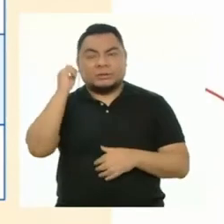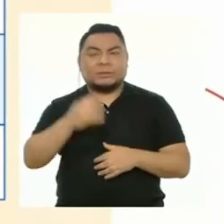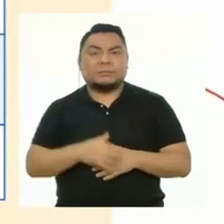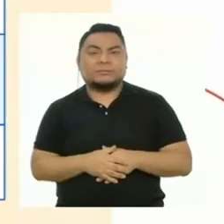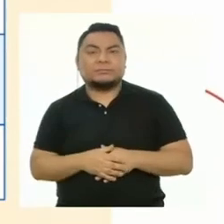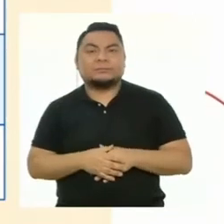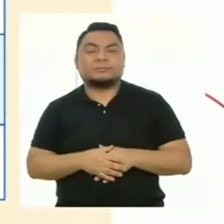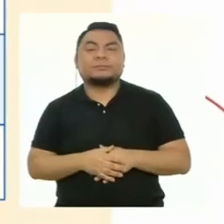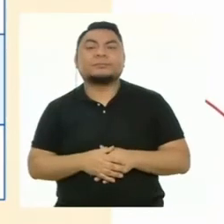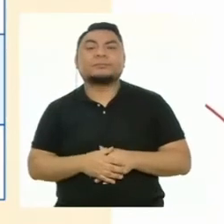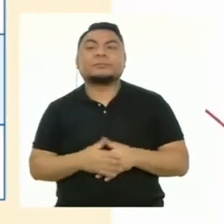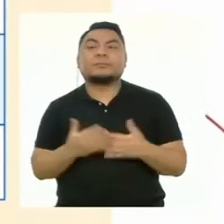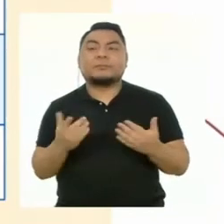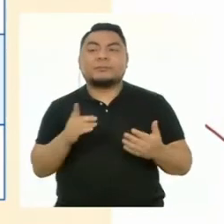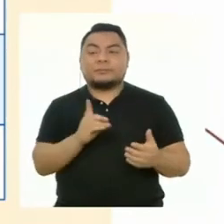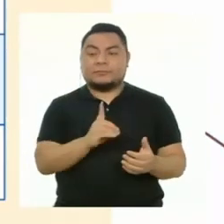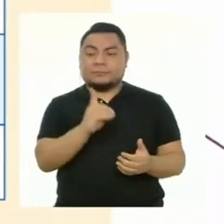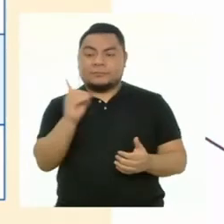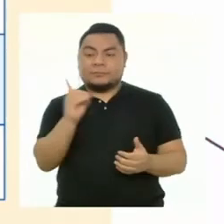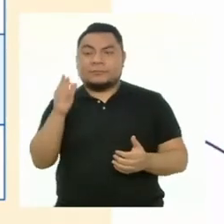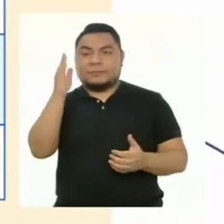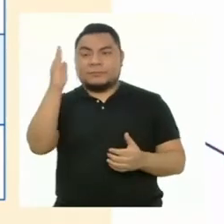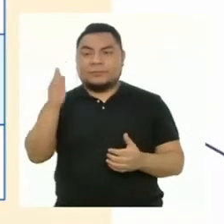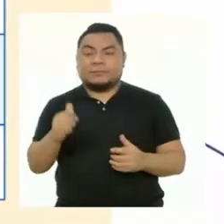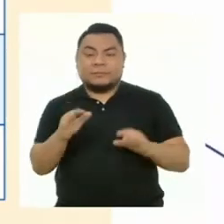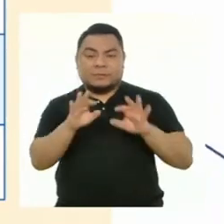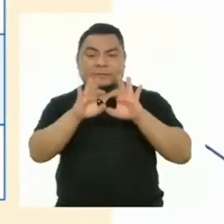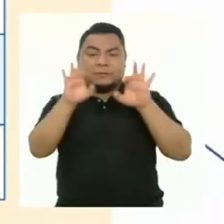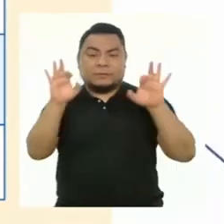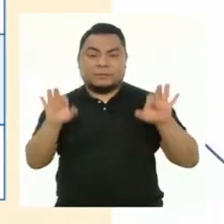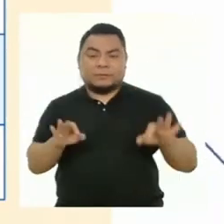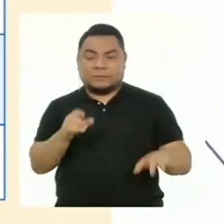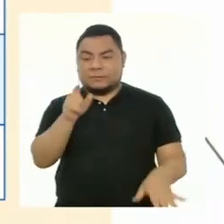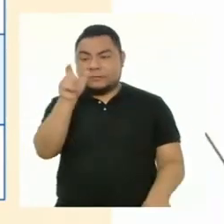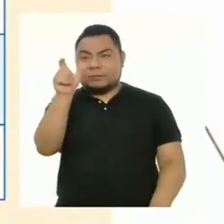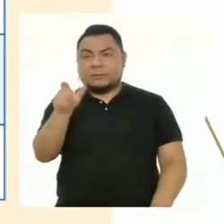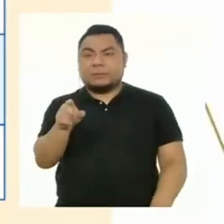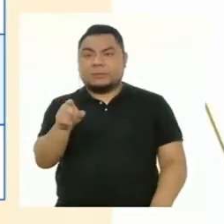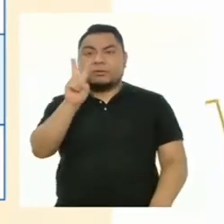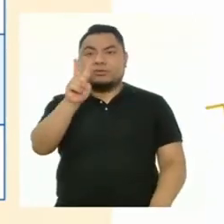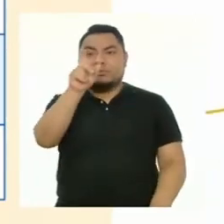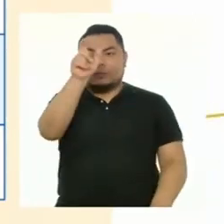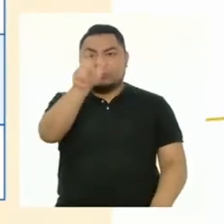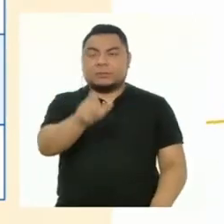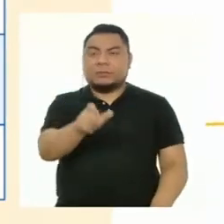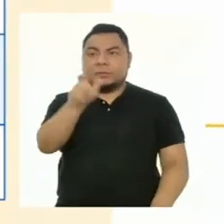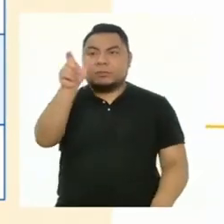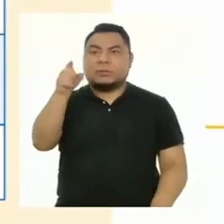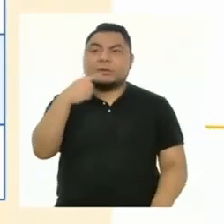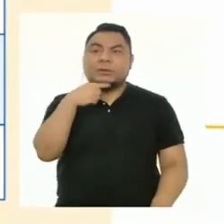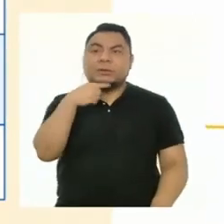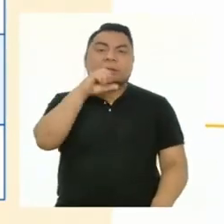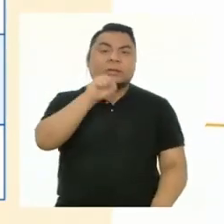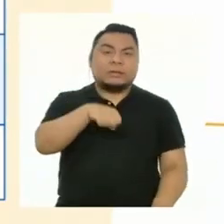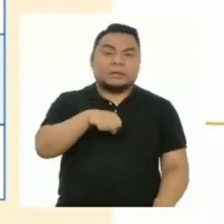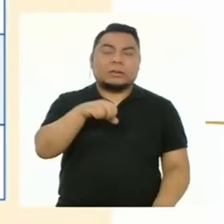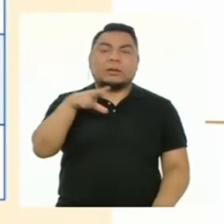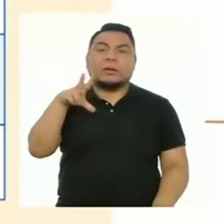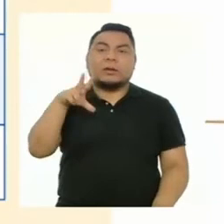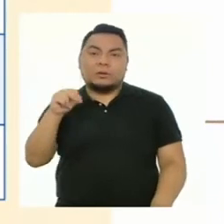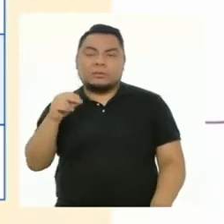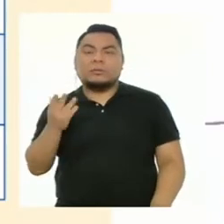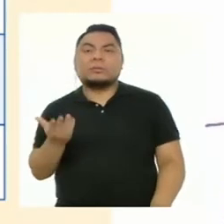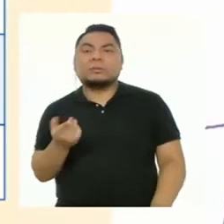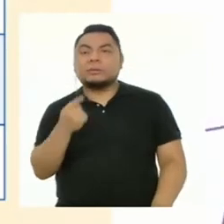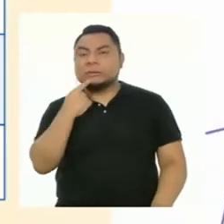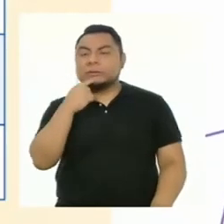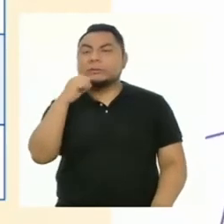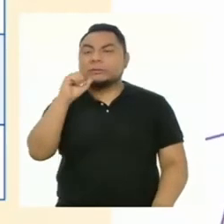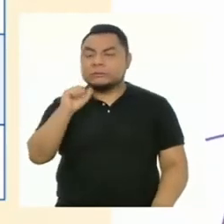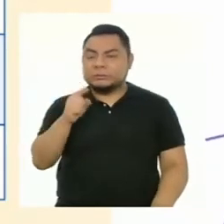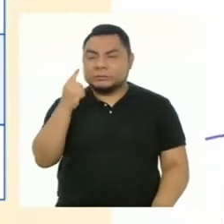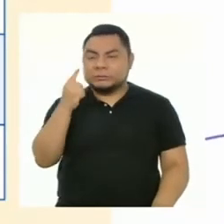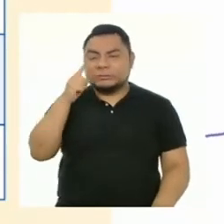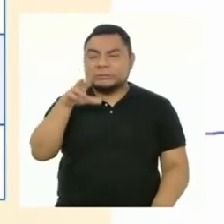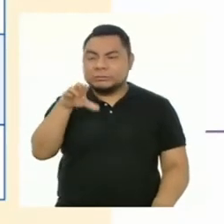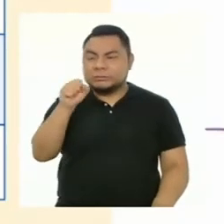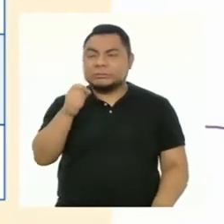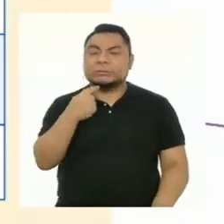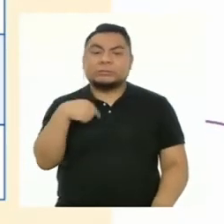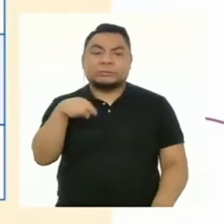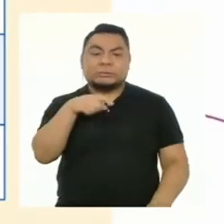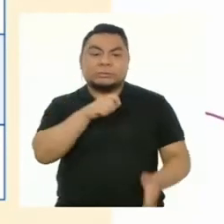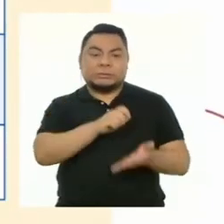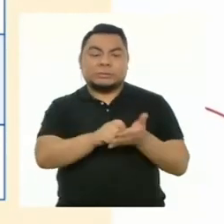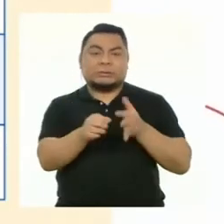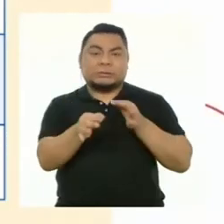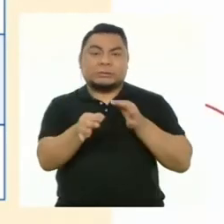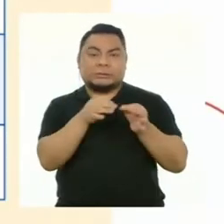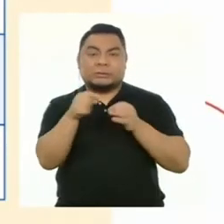ideas. Y a la derecha de nuestra ficha tenemos dos columnas con un sí o no, que nos servirán para identificar